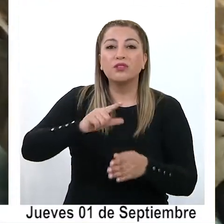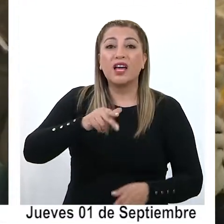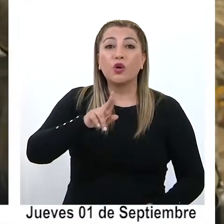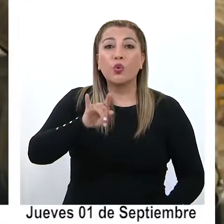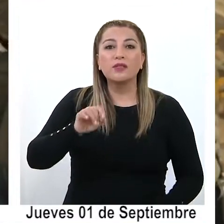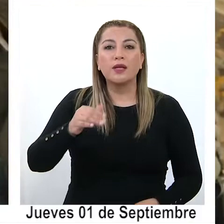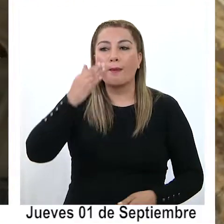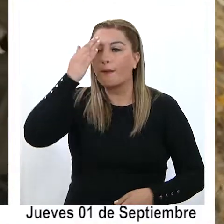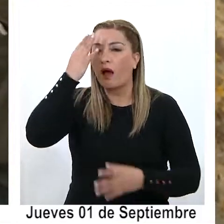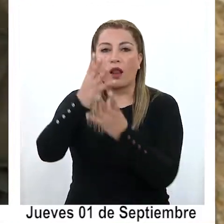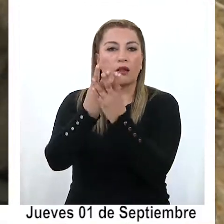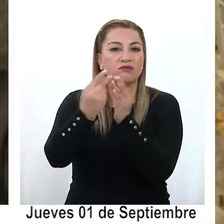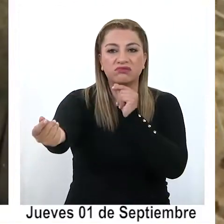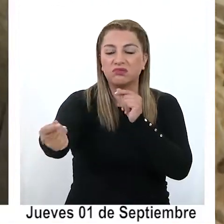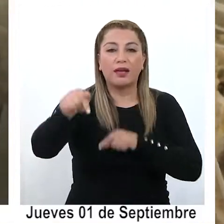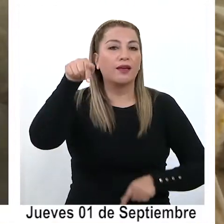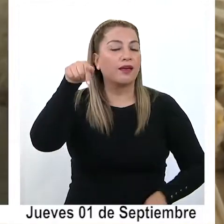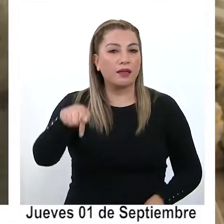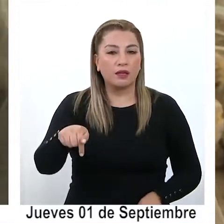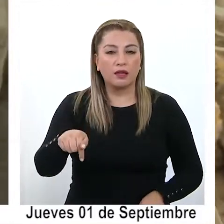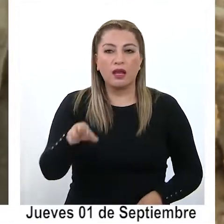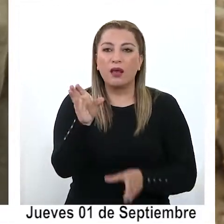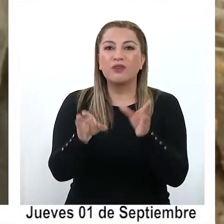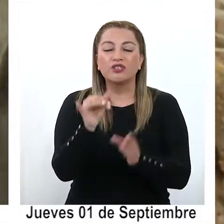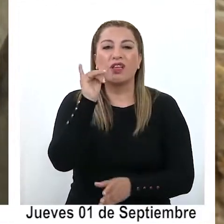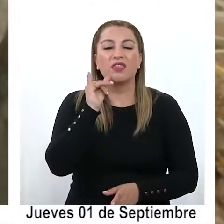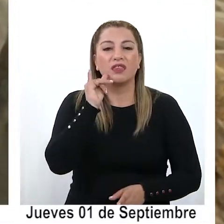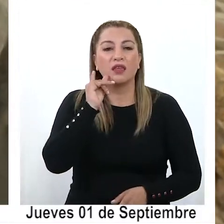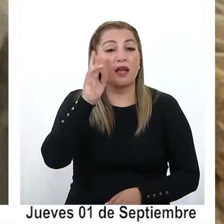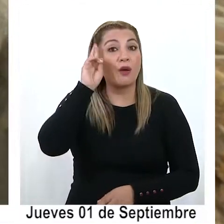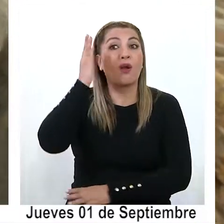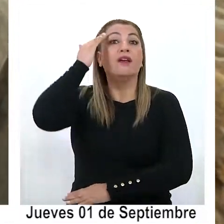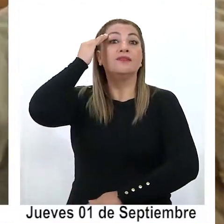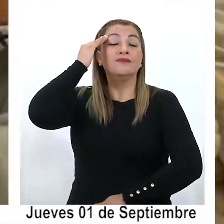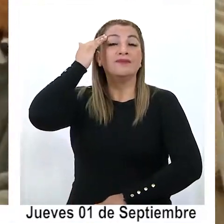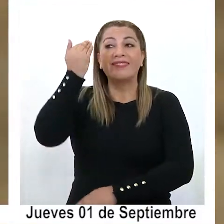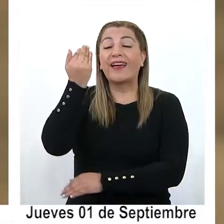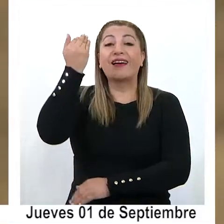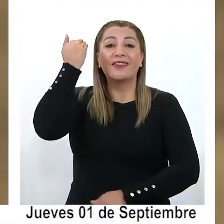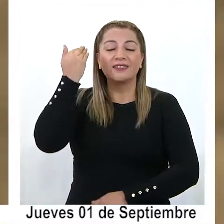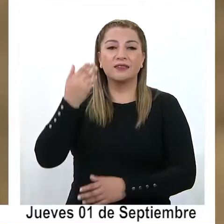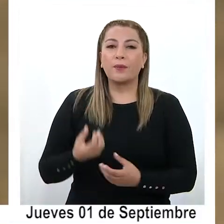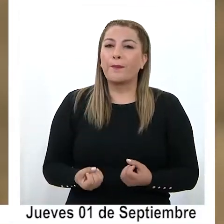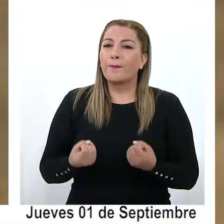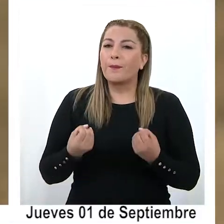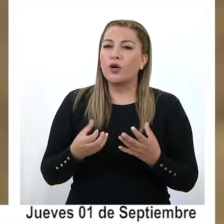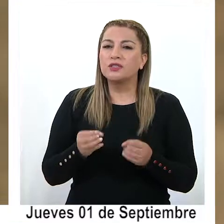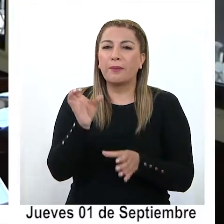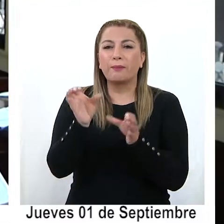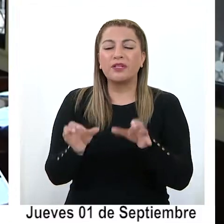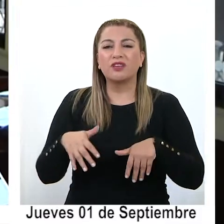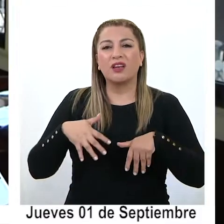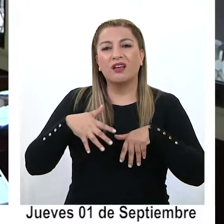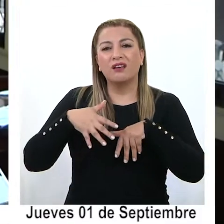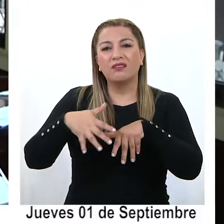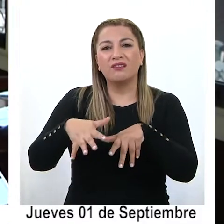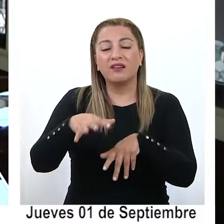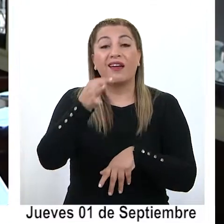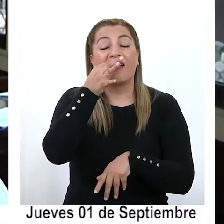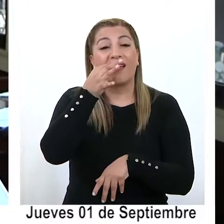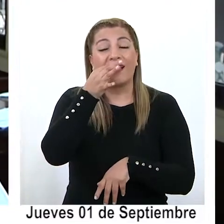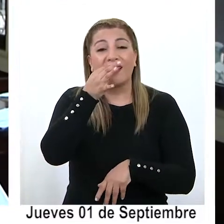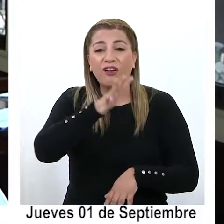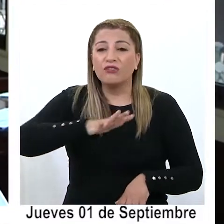pebre y ahí sería bueno que los iquiqueños se acordaran cuando fueron miles de personas a ver el desierto